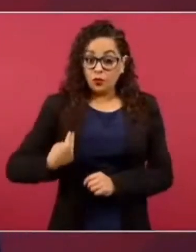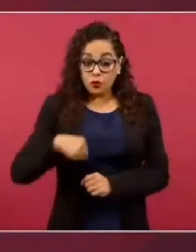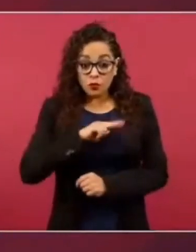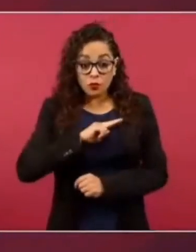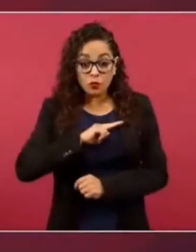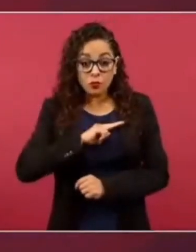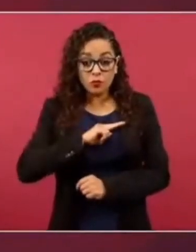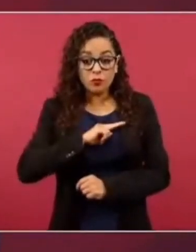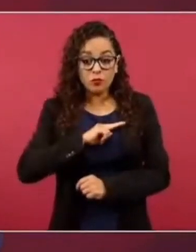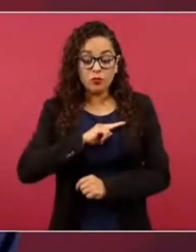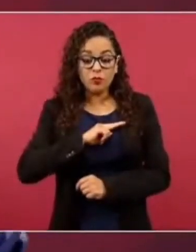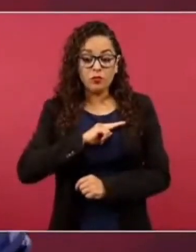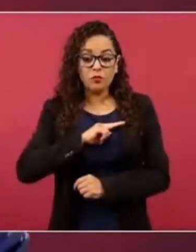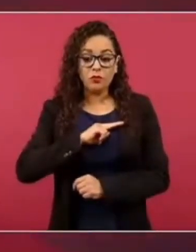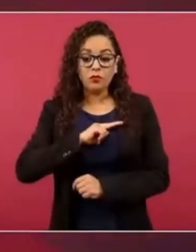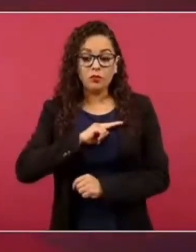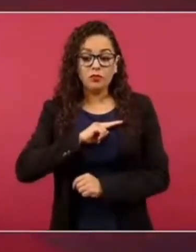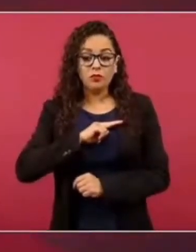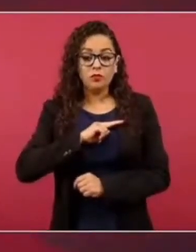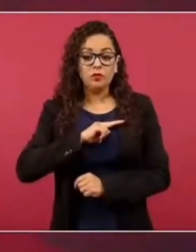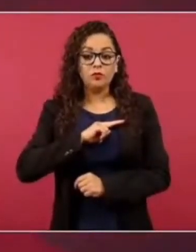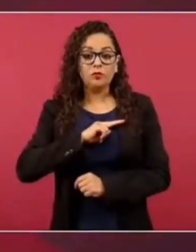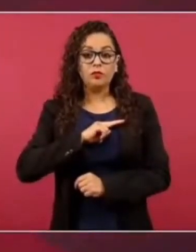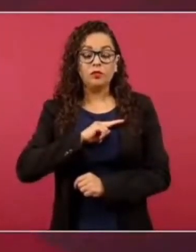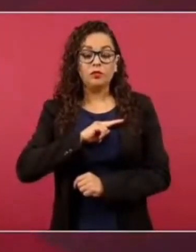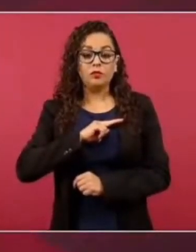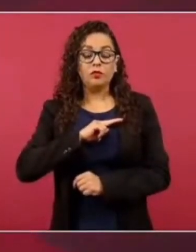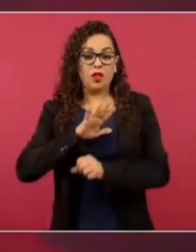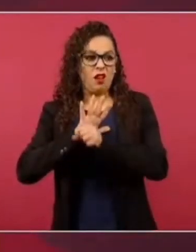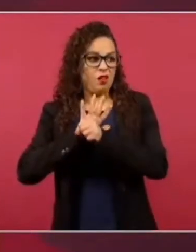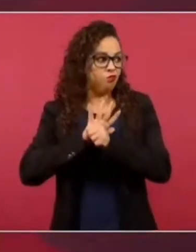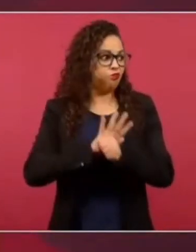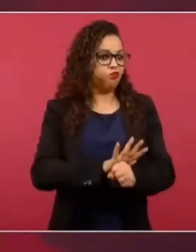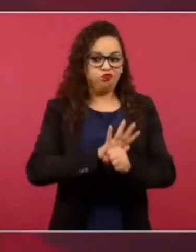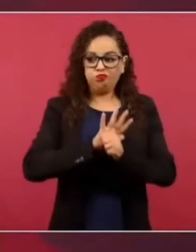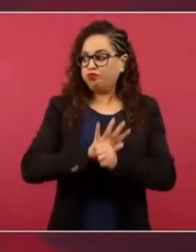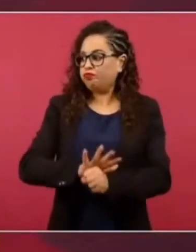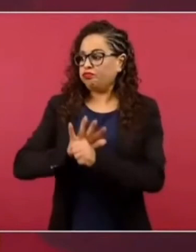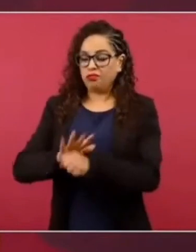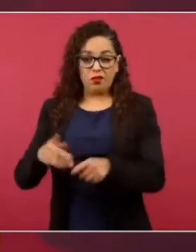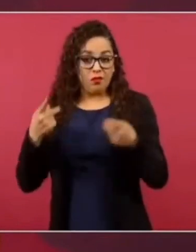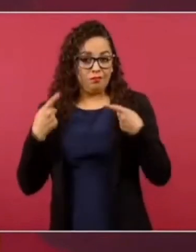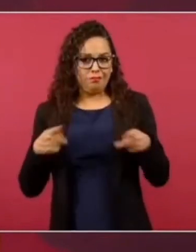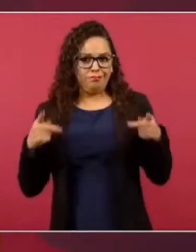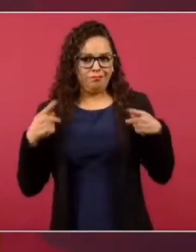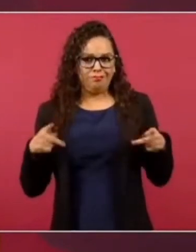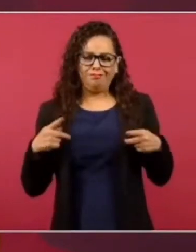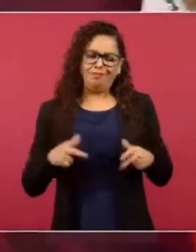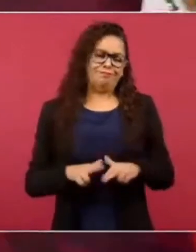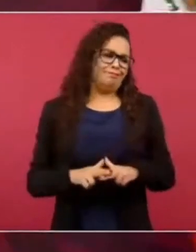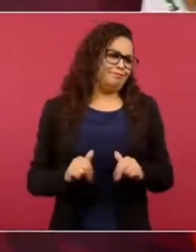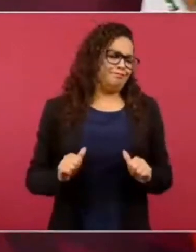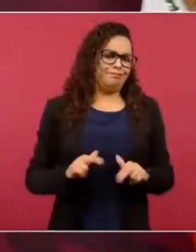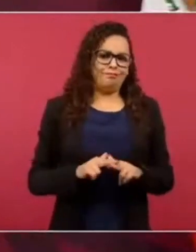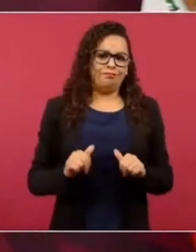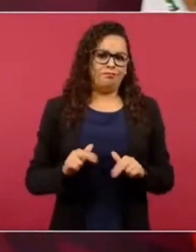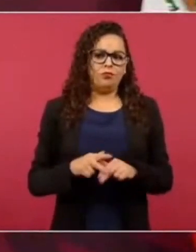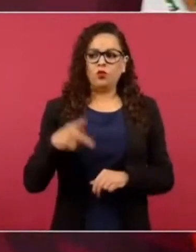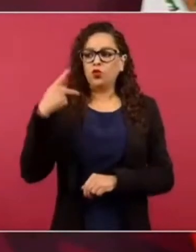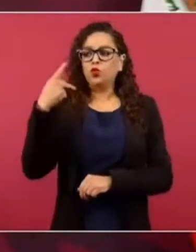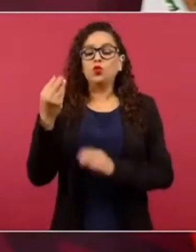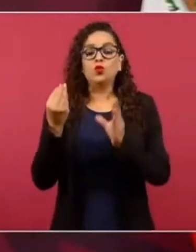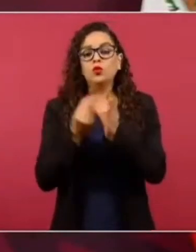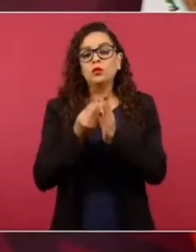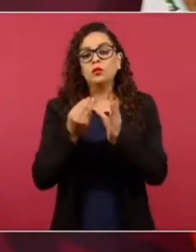reprimir a nadie por sus ideas, por su manera